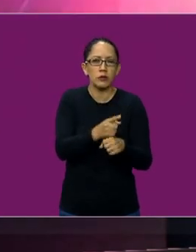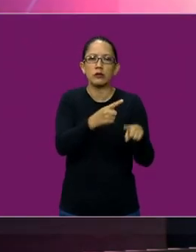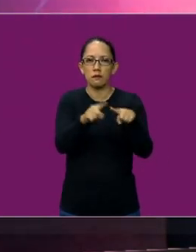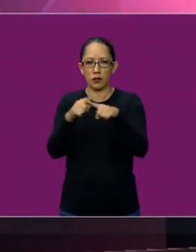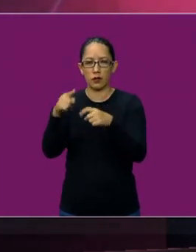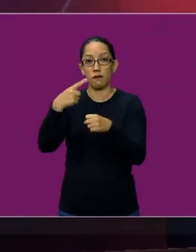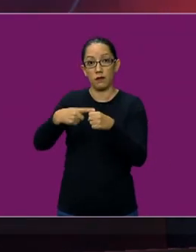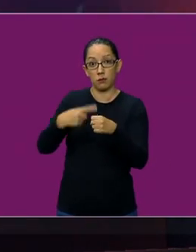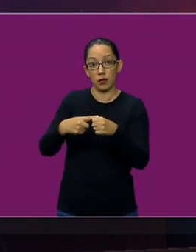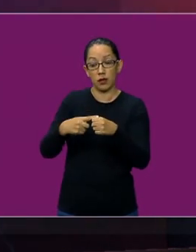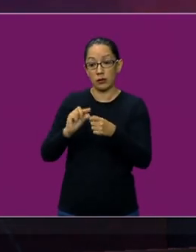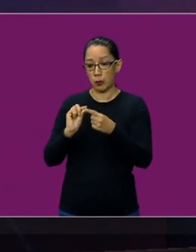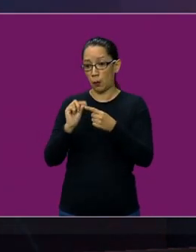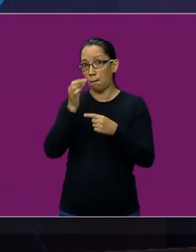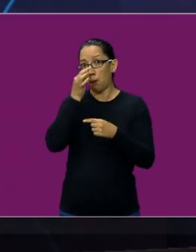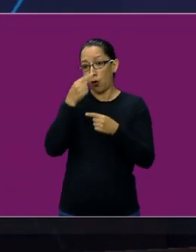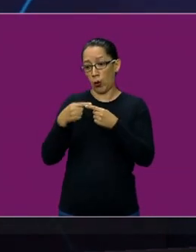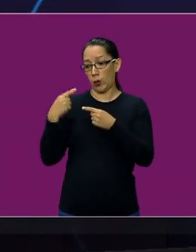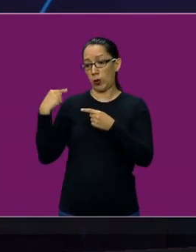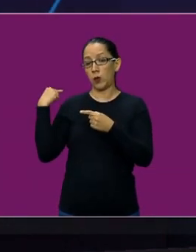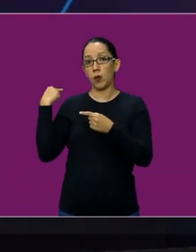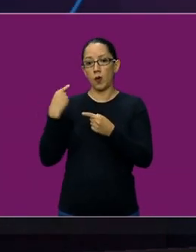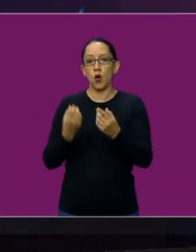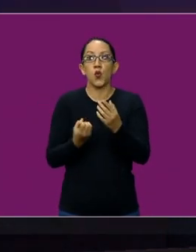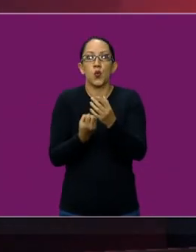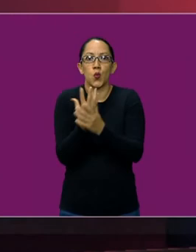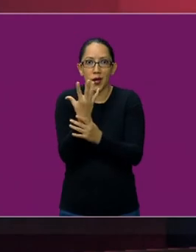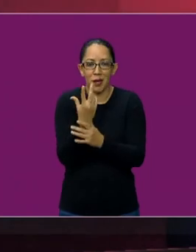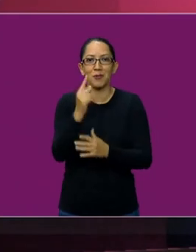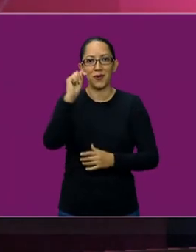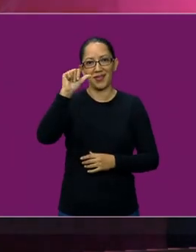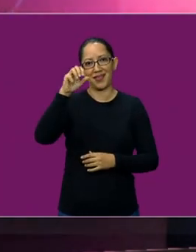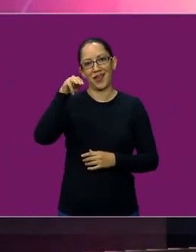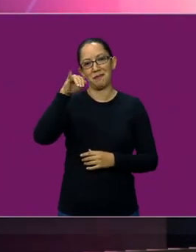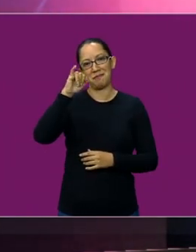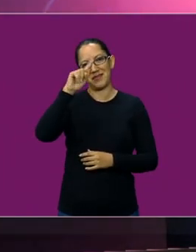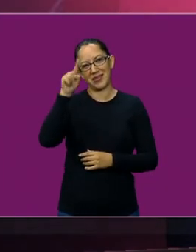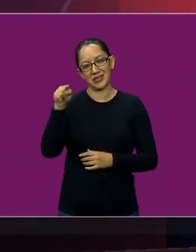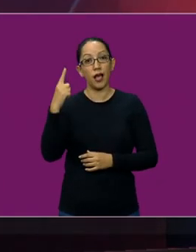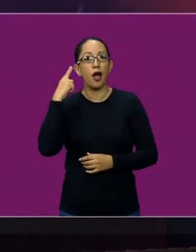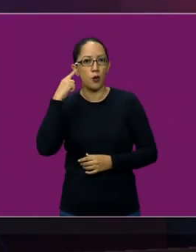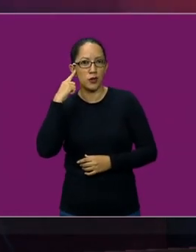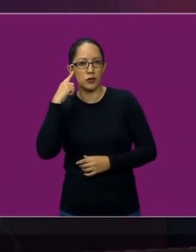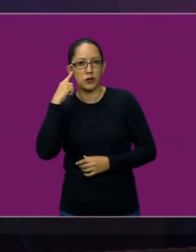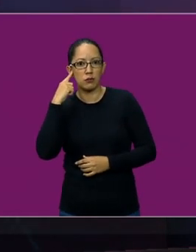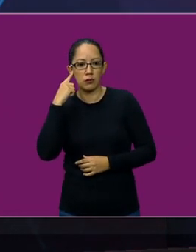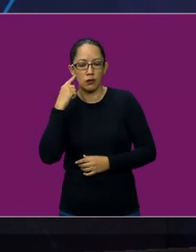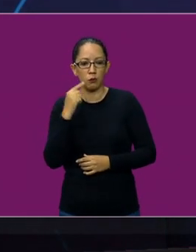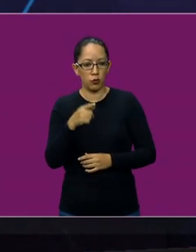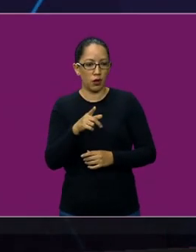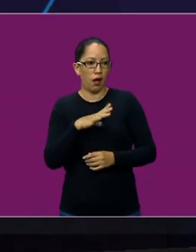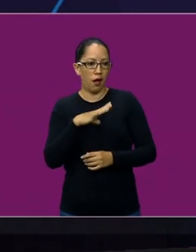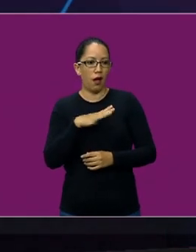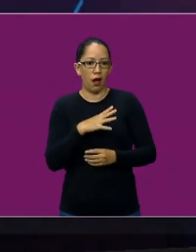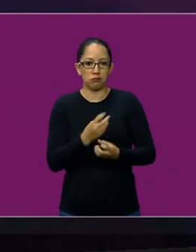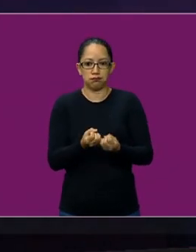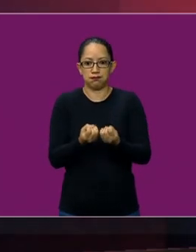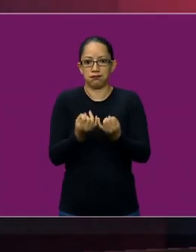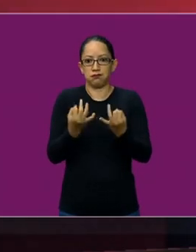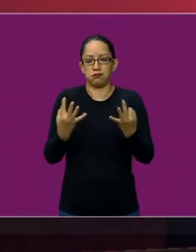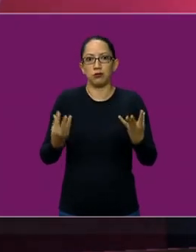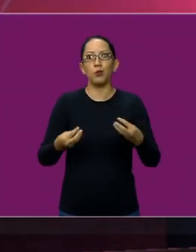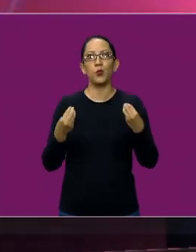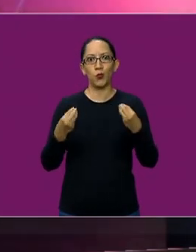que han nacido con sordera. Entonces, hay un número mucho mayor de lo que se considera. Y